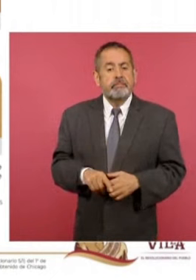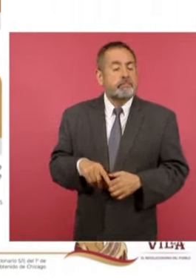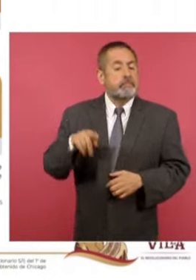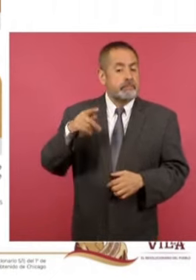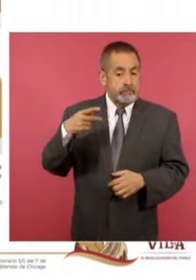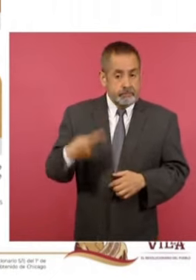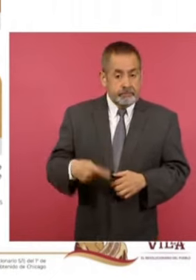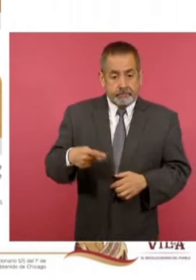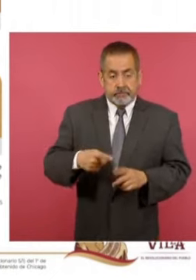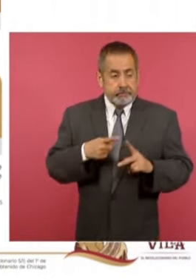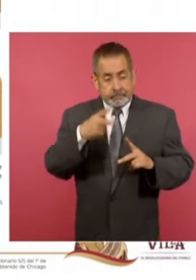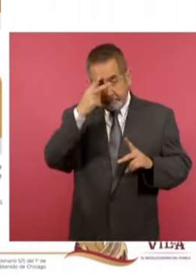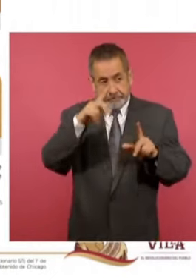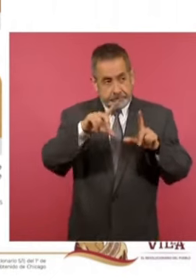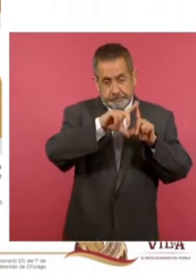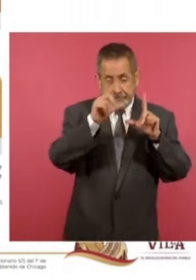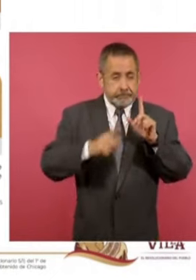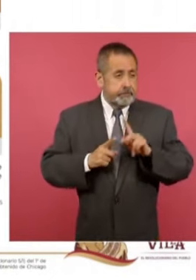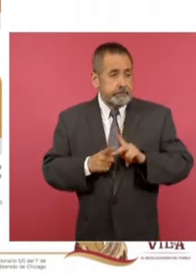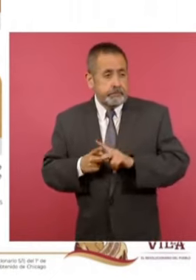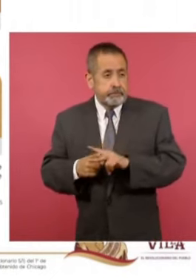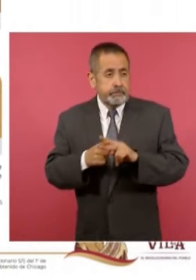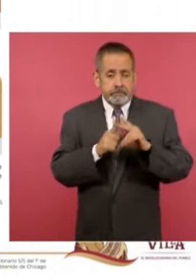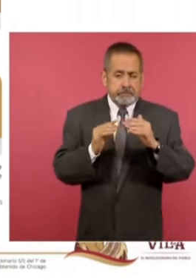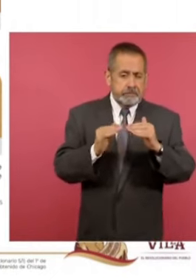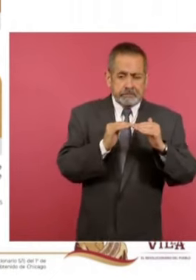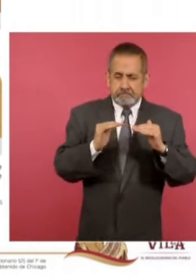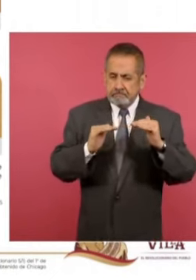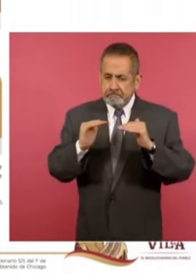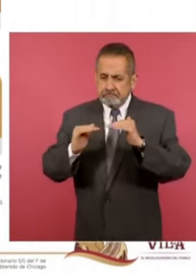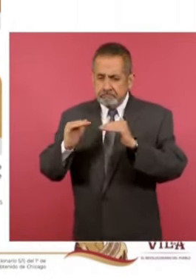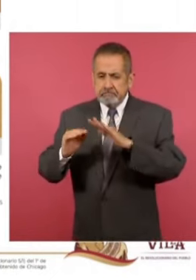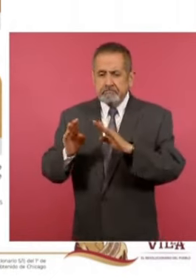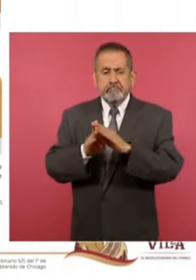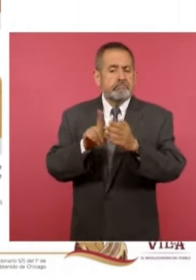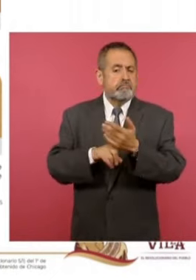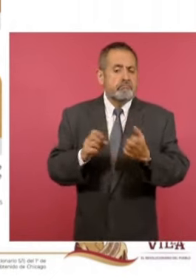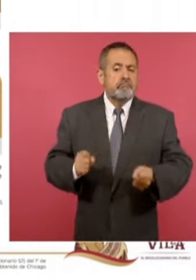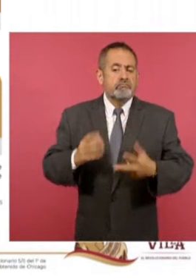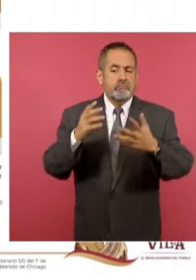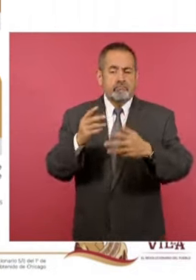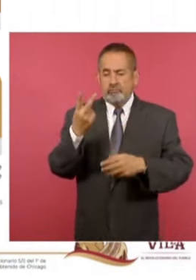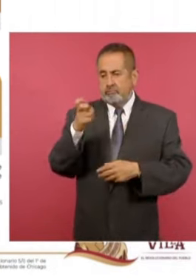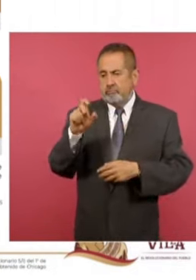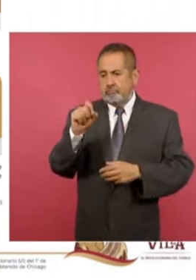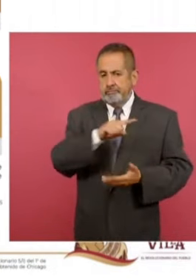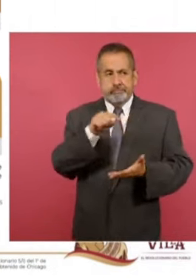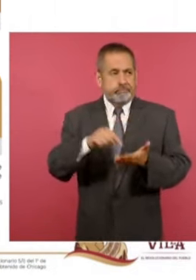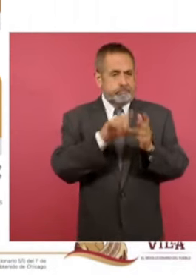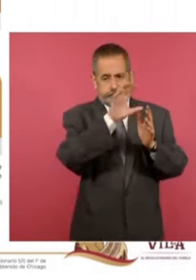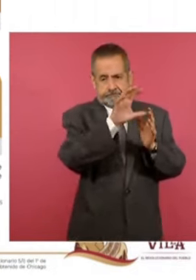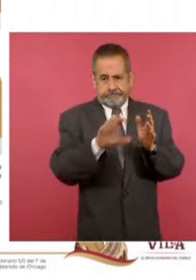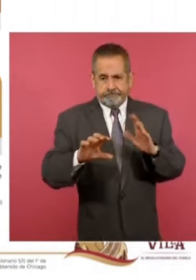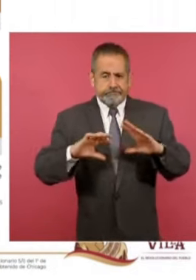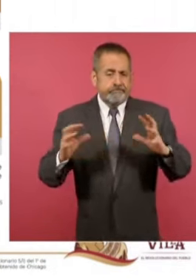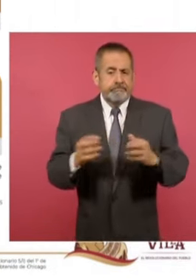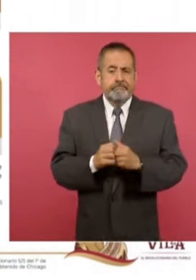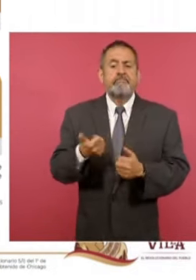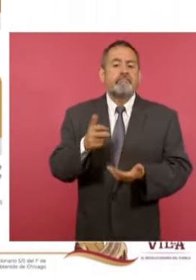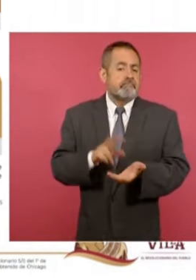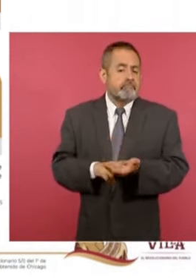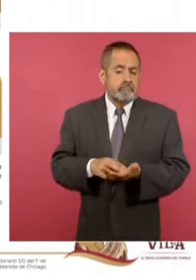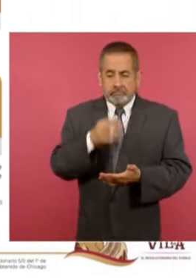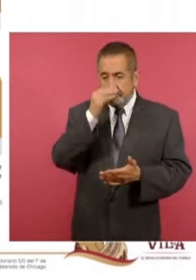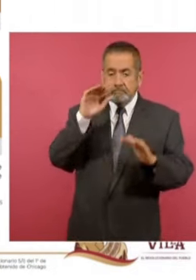precio promedio de las 220 regiones en que está dividido el país la semana pasada, su precio fue de 16